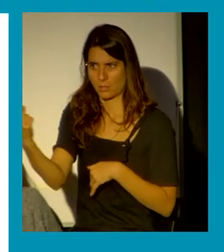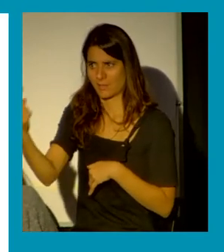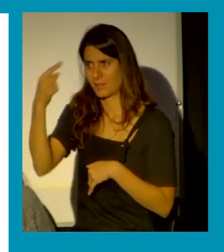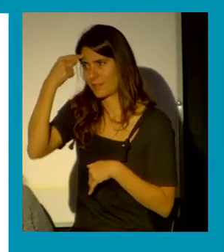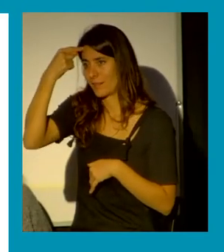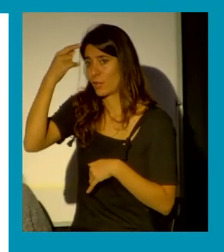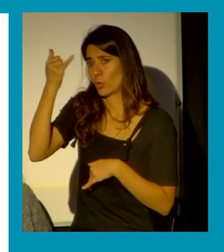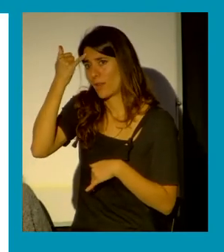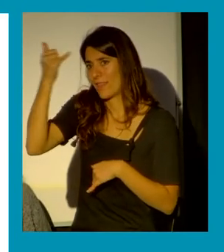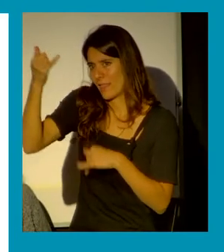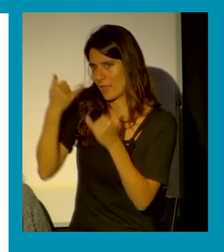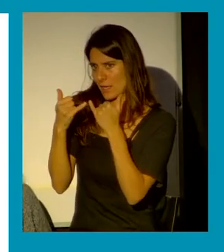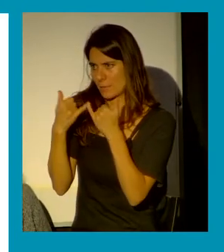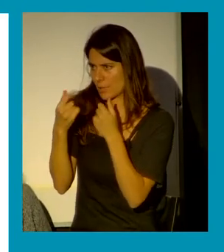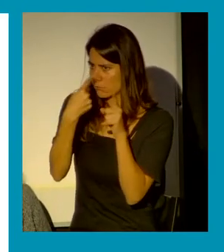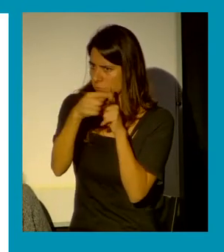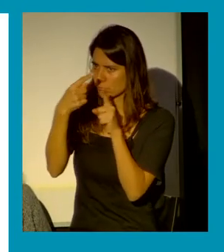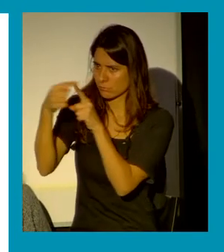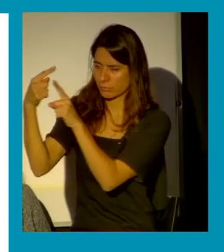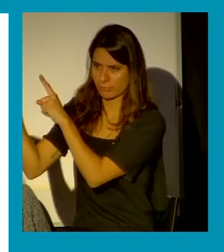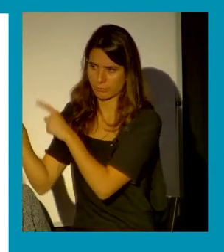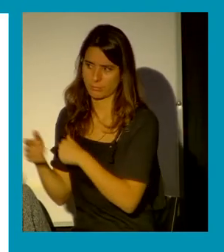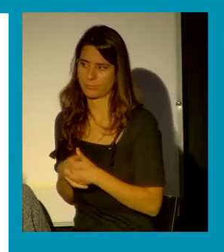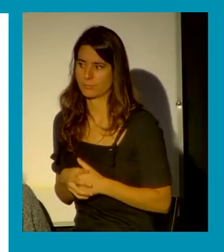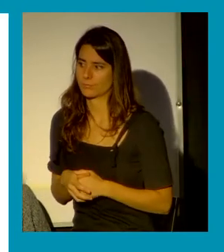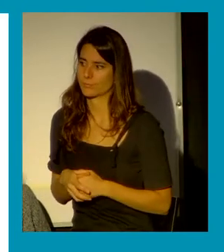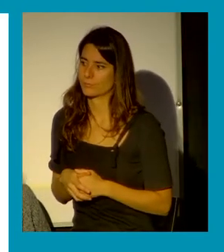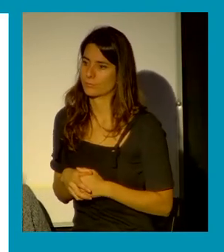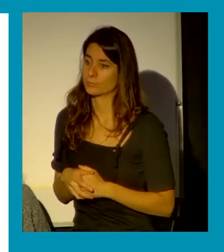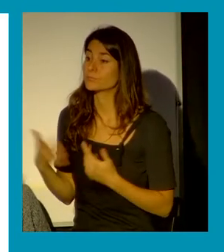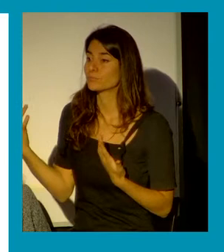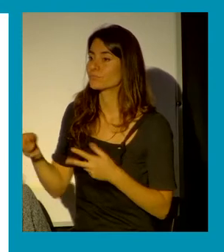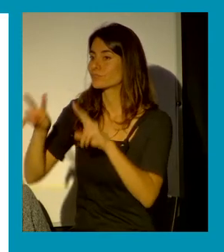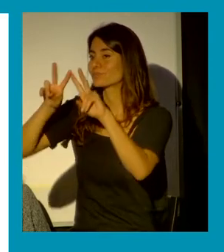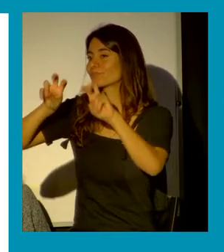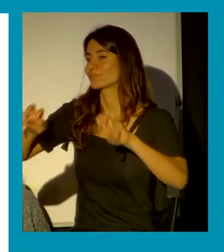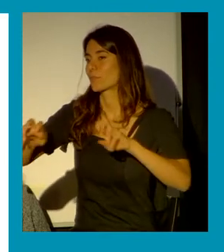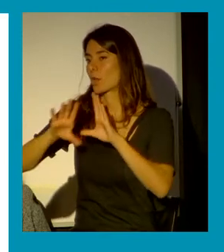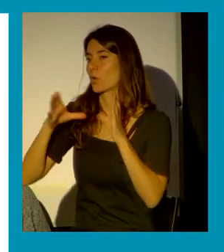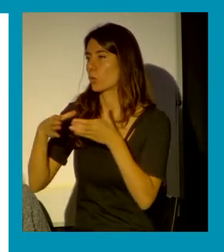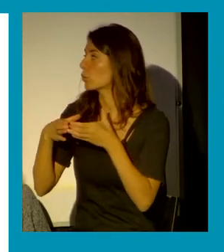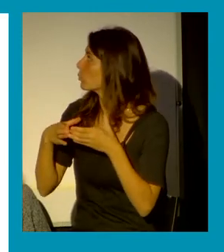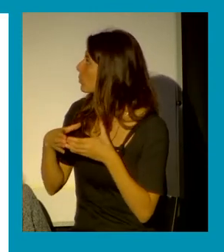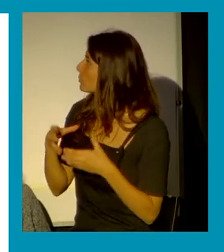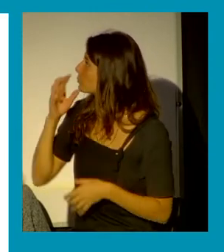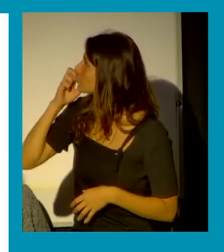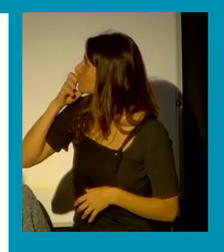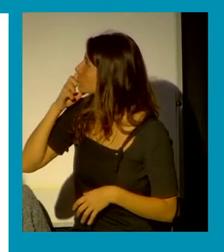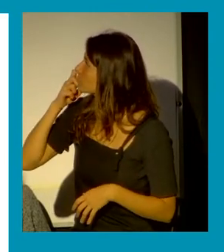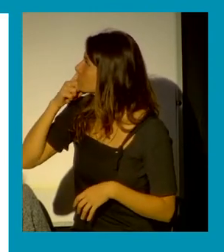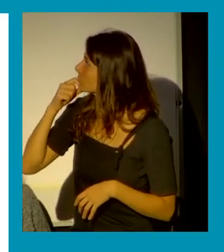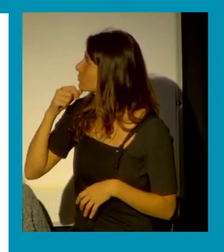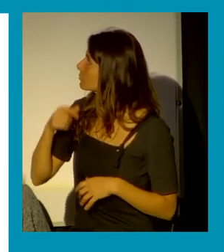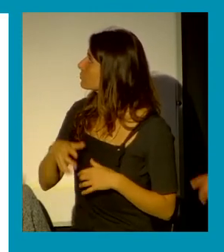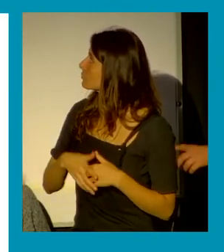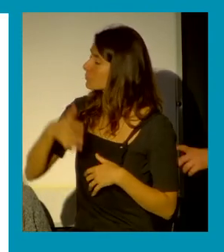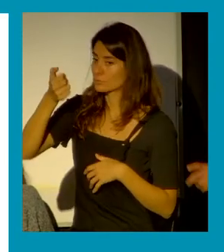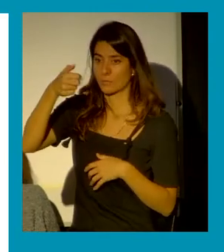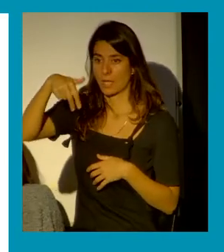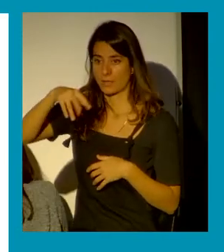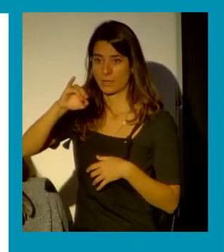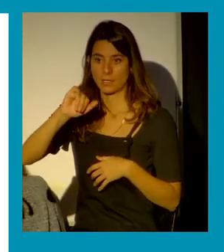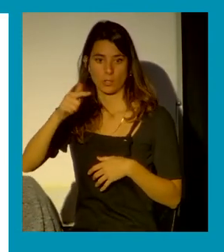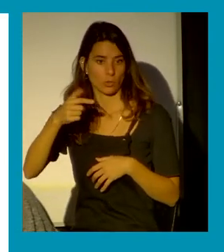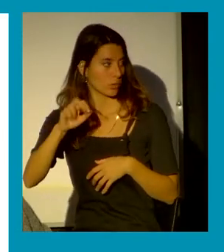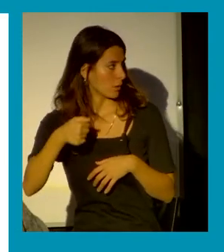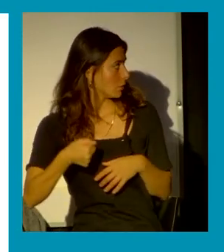y termino con esto una investigación del grupo Antígona porque hoy yo he venido a hablar y meto aquí el tema de